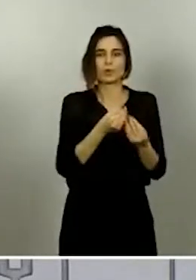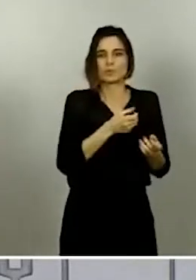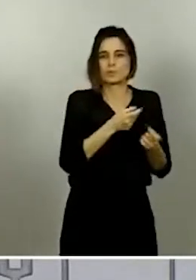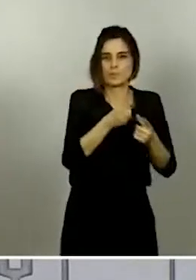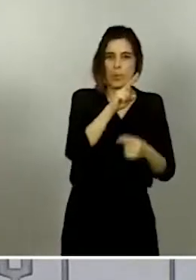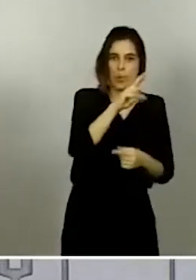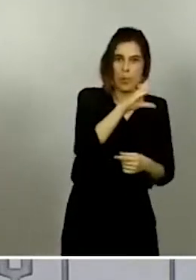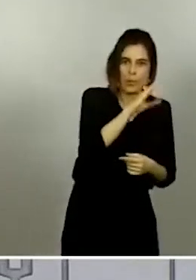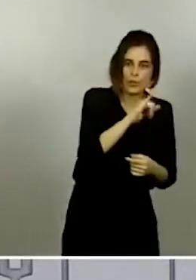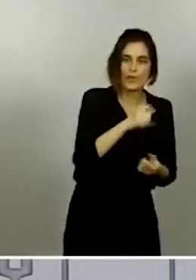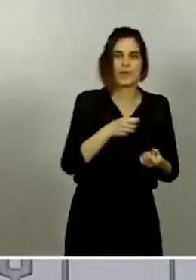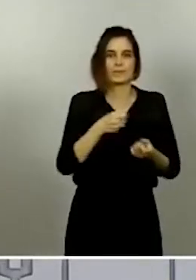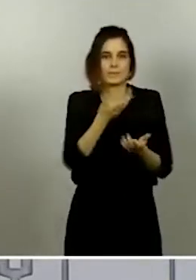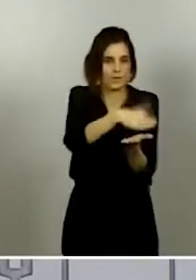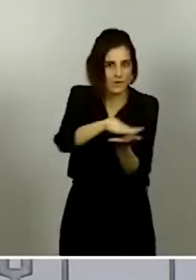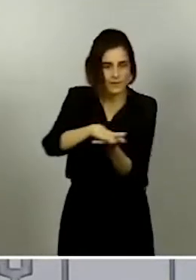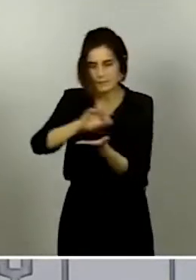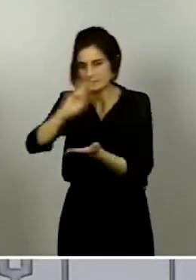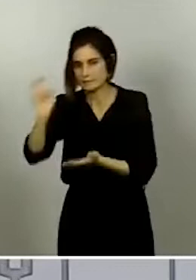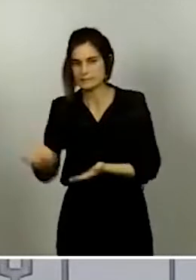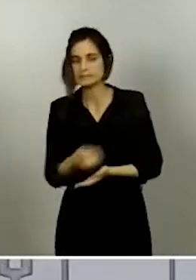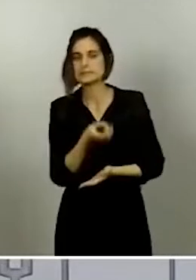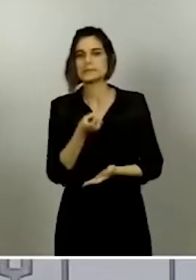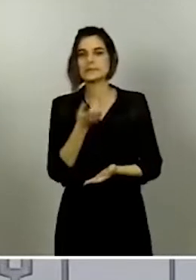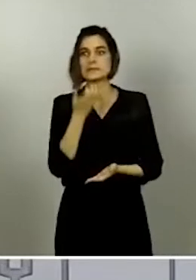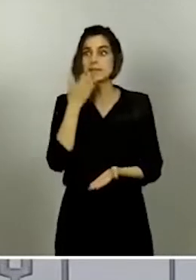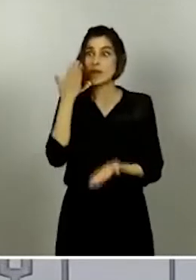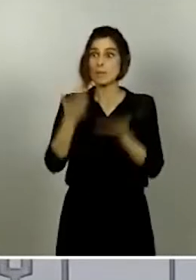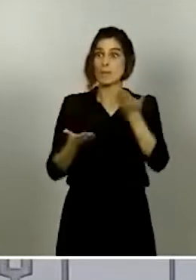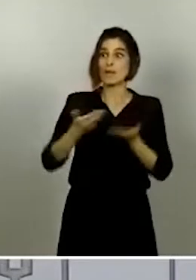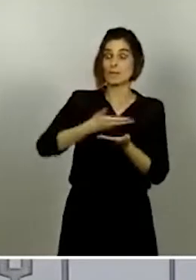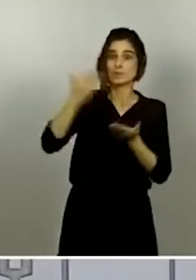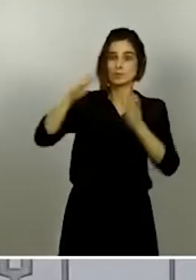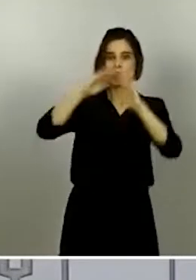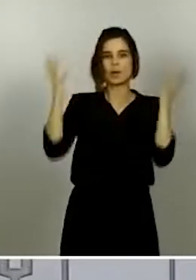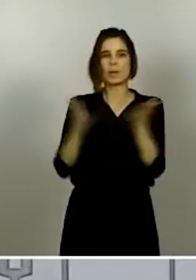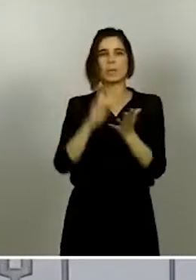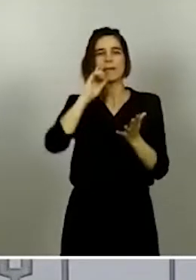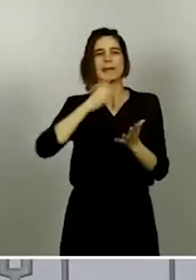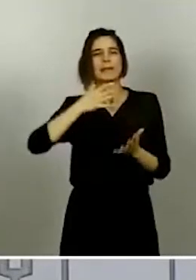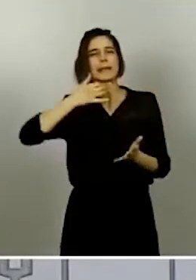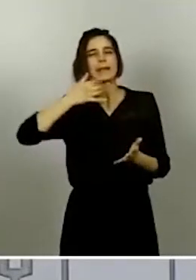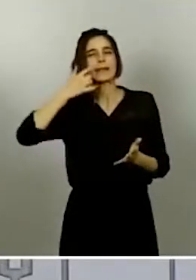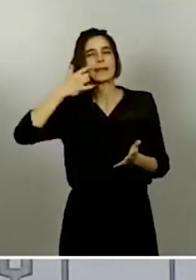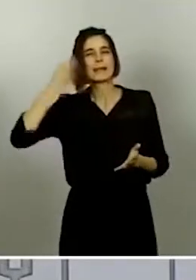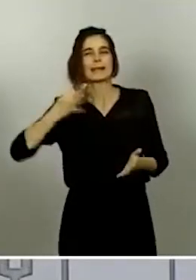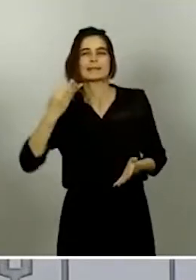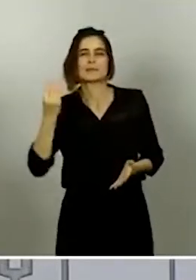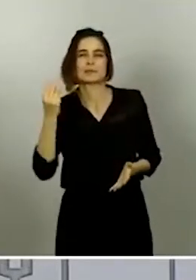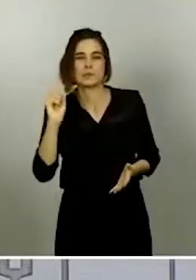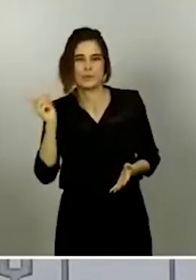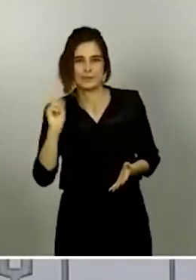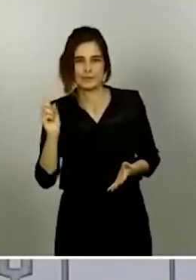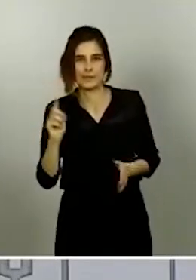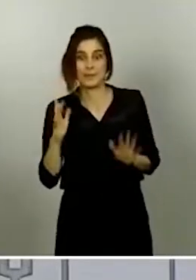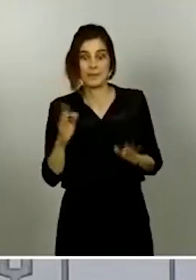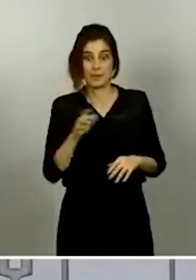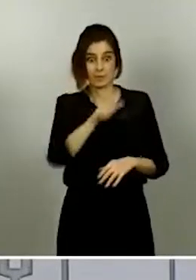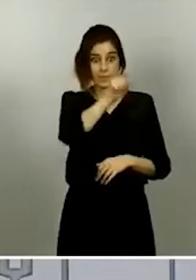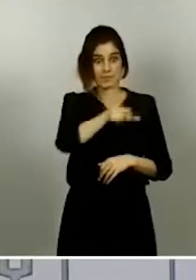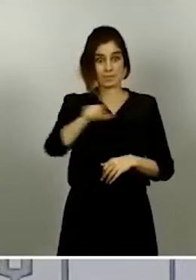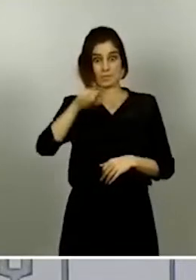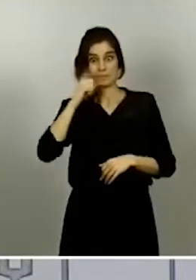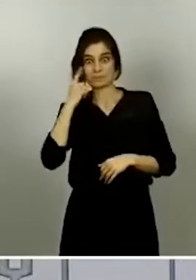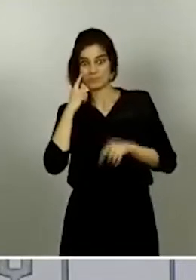pues reducen un poco la percepción de riesgo. Pero la verdad es que entre aquellos casos que detectamos, el riesgo de que